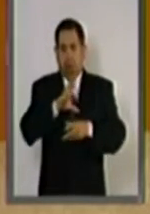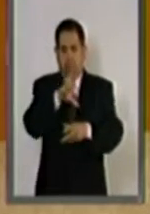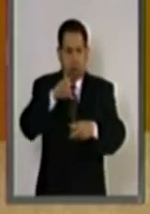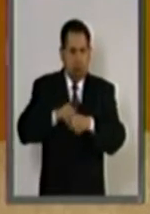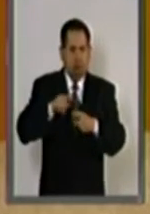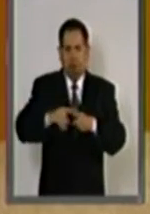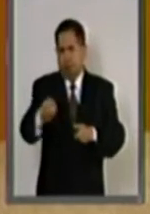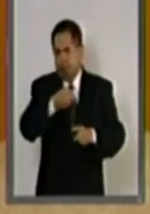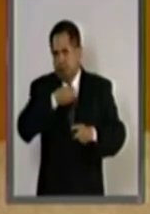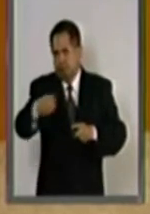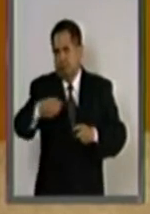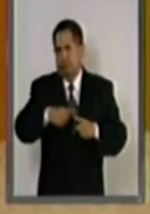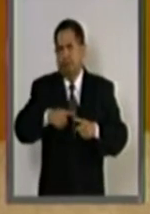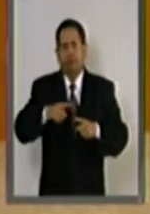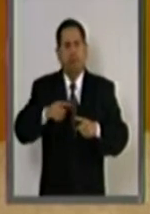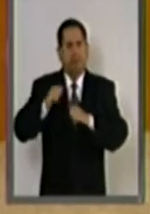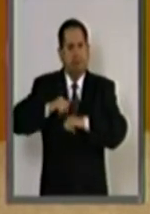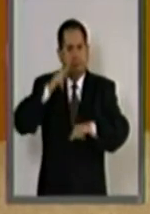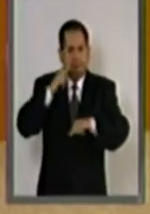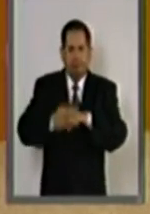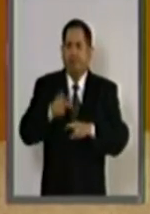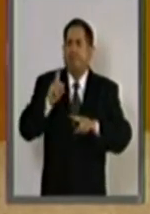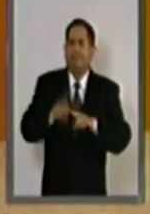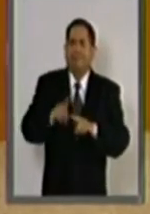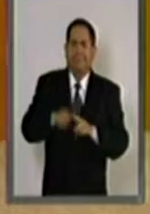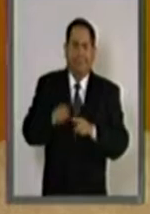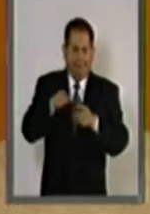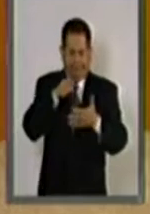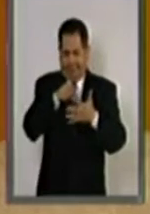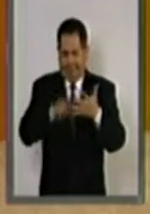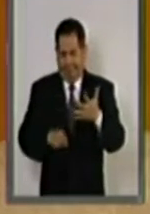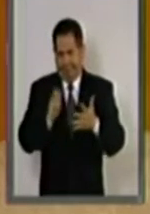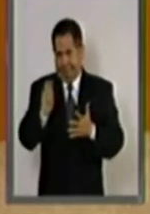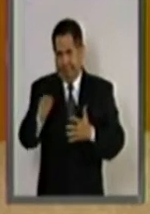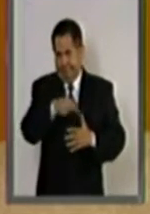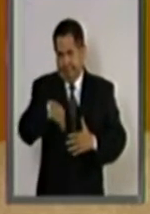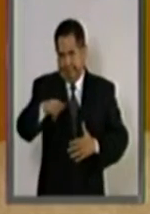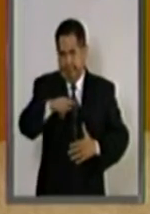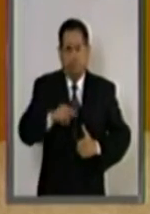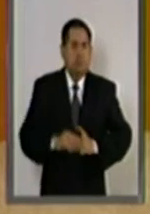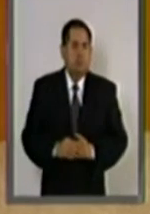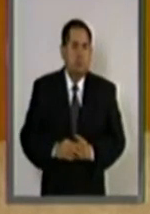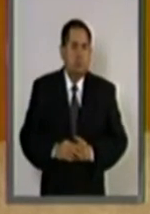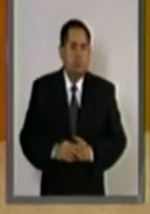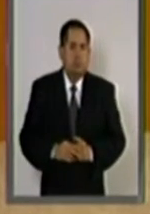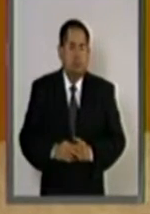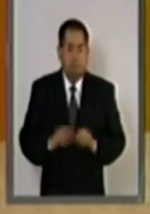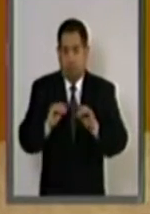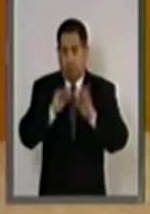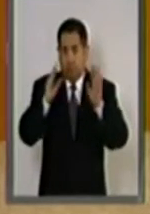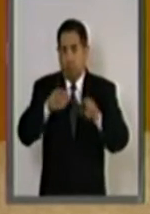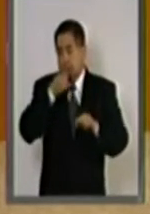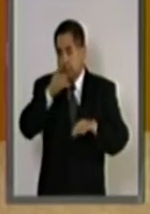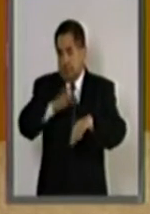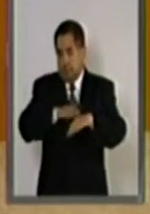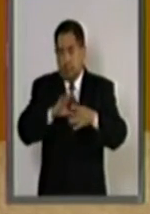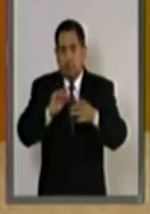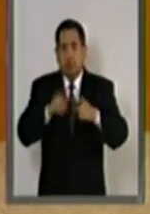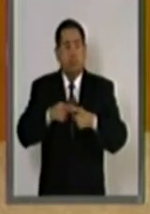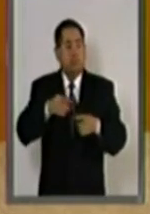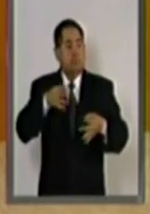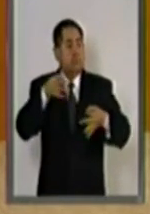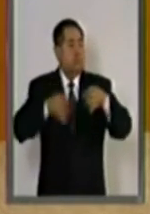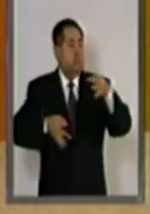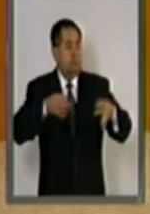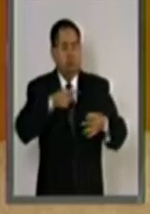organización, atribuciones y funcionamiento de este organismo. Resulta oportuno referir que el Tribunal